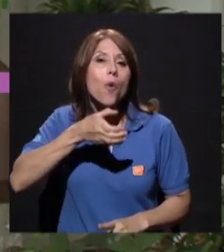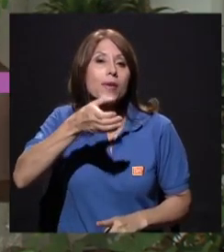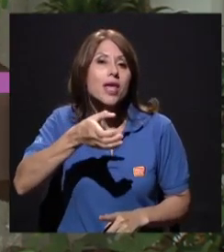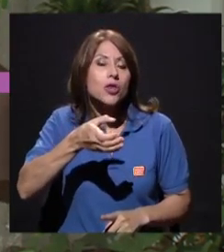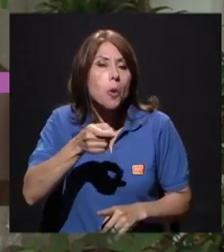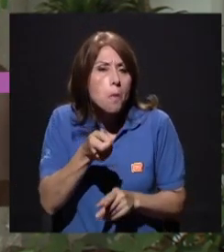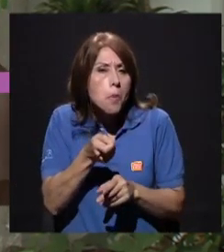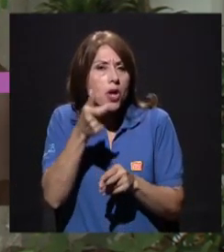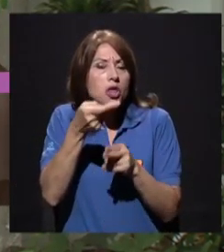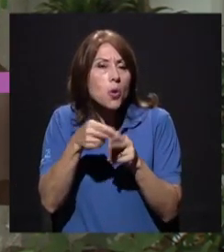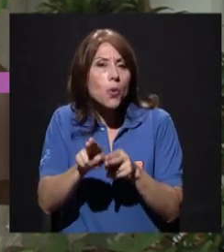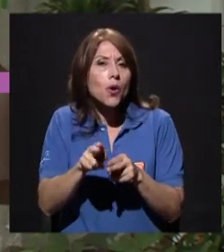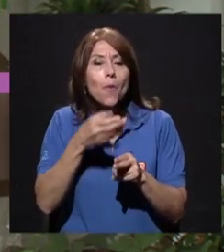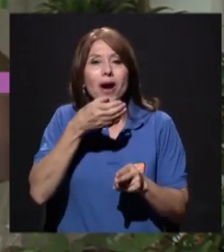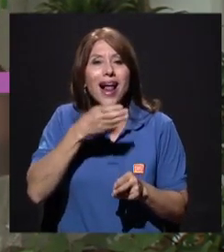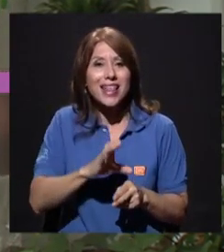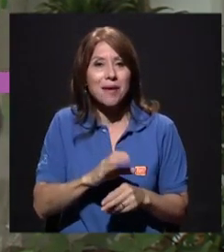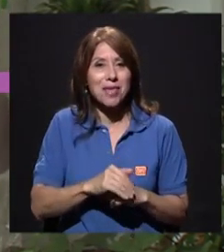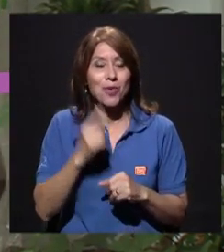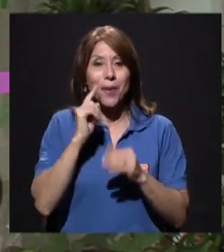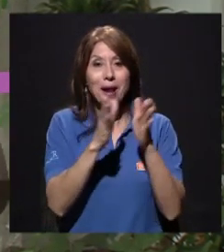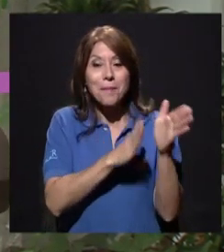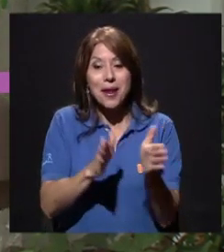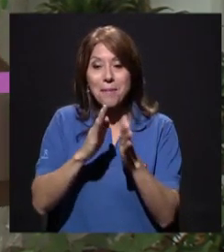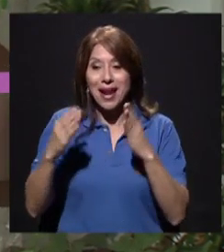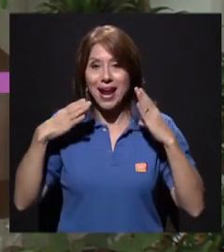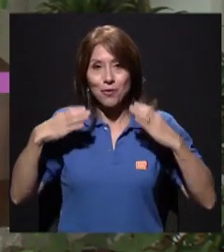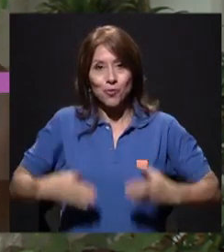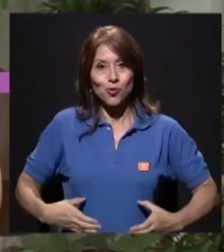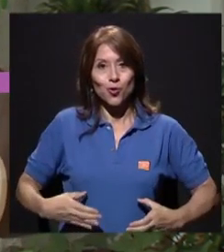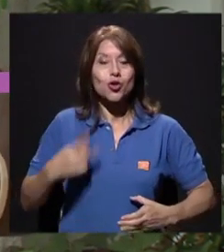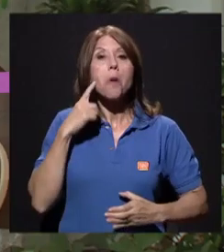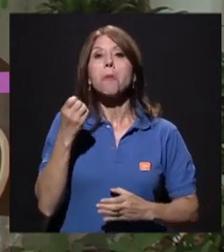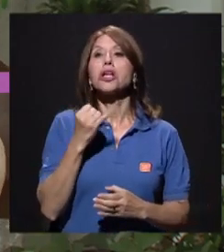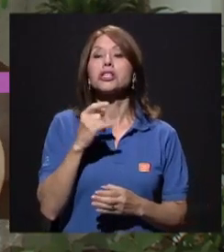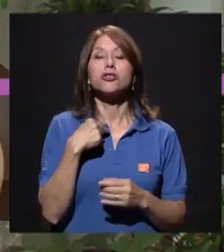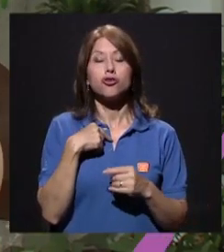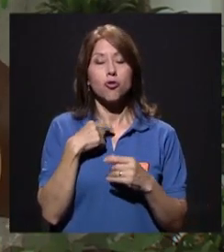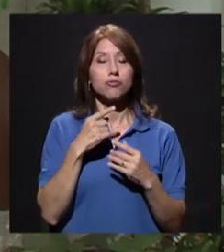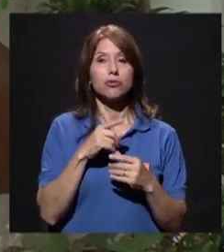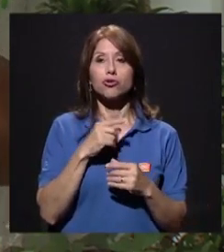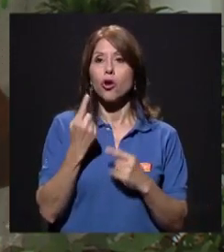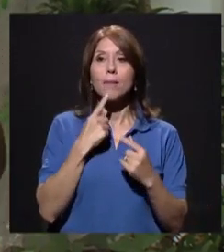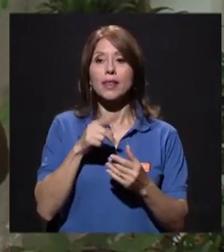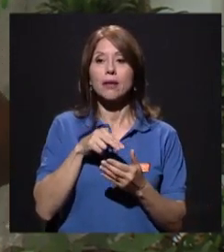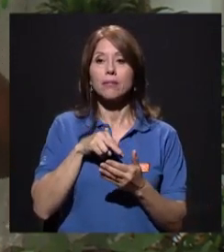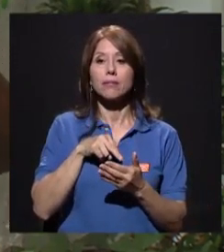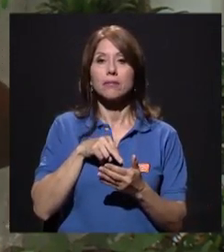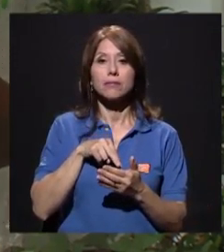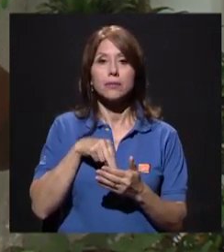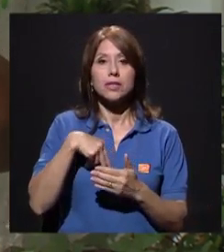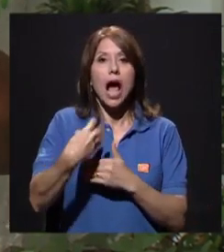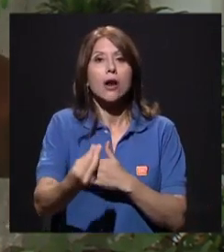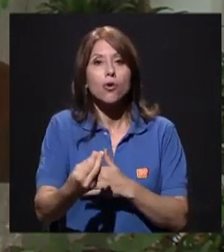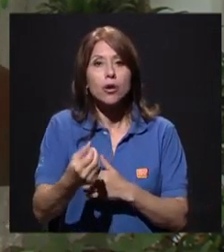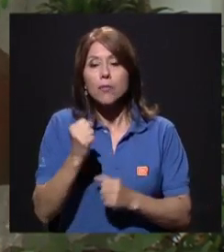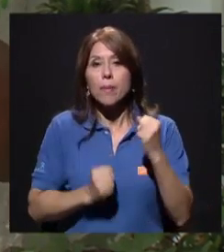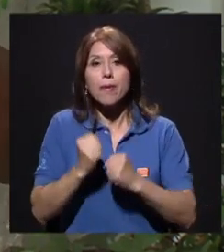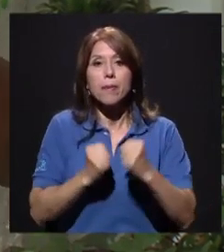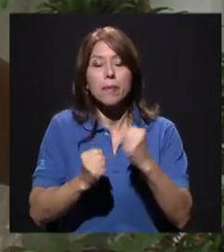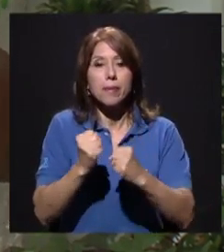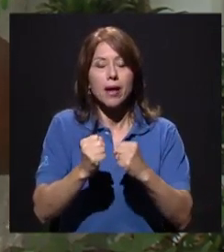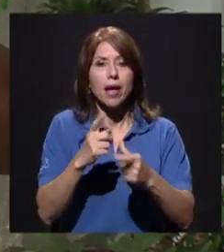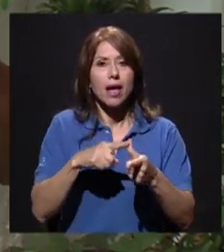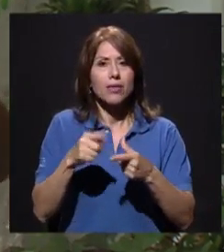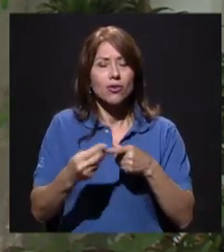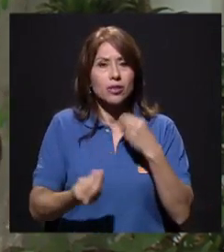preparar los músculos. Porque si yo salgo corriendo, ahí es donde me puedo producir una lesión. Entonces, si yo le doy esa preparación previa